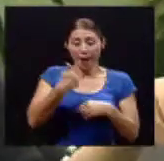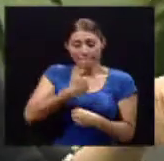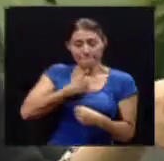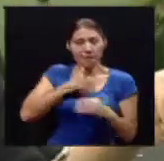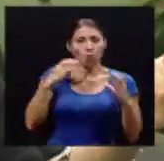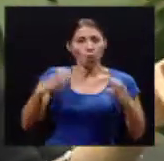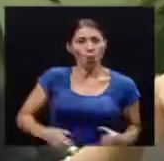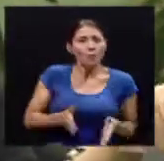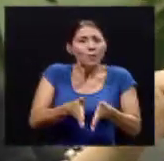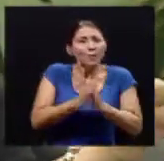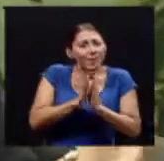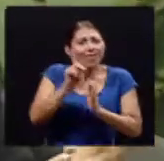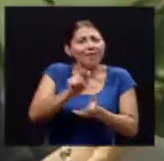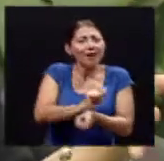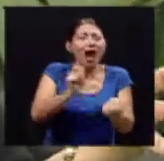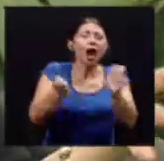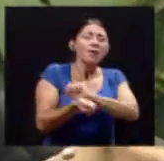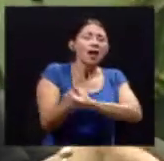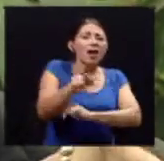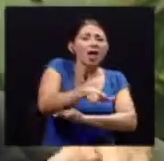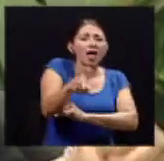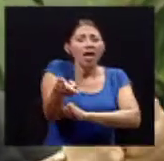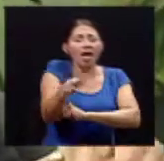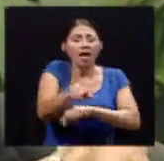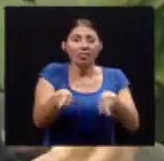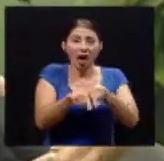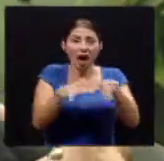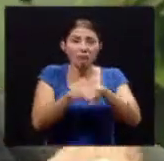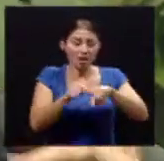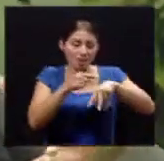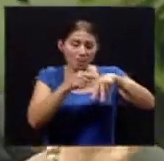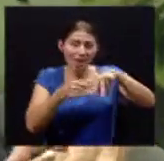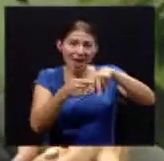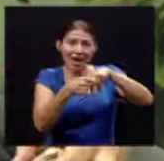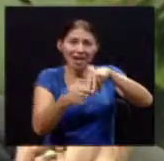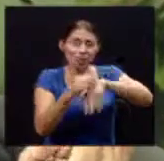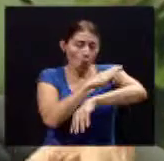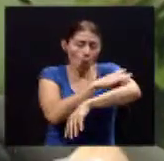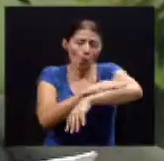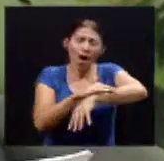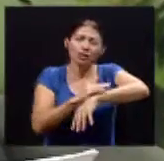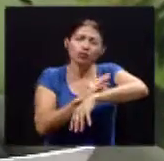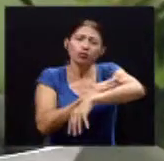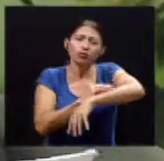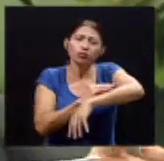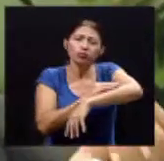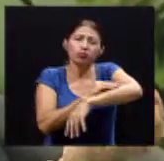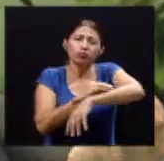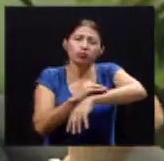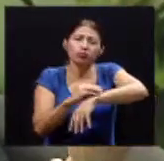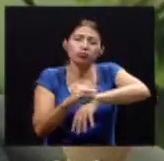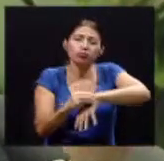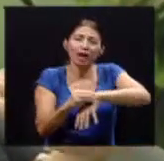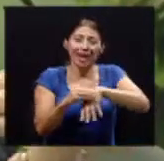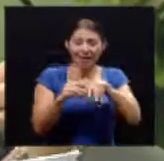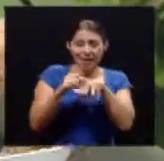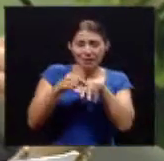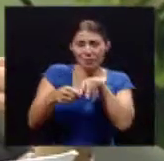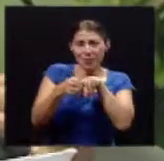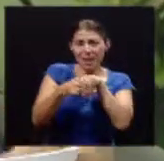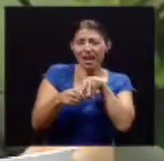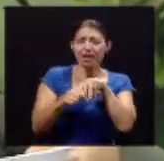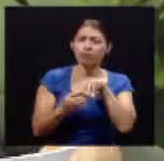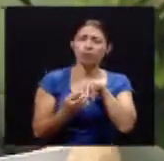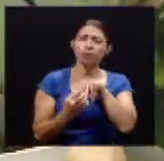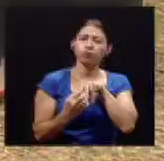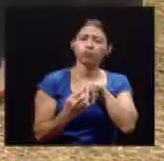adormecimiento en las piernas o brazos retención de líquido en las piernas parte de eso es esa sensación de que